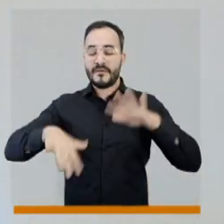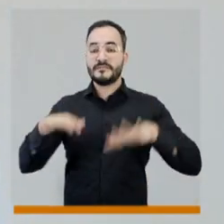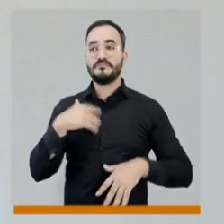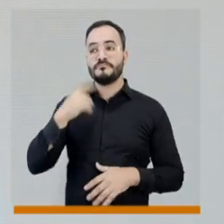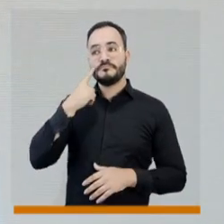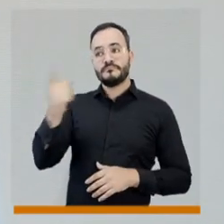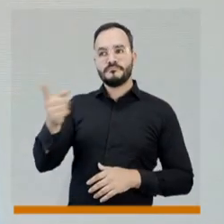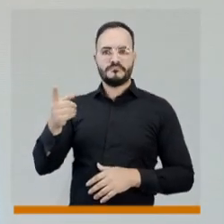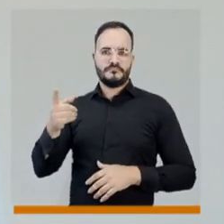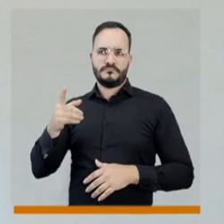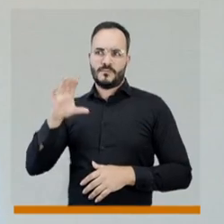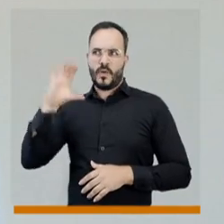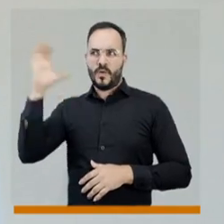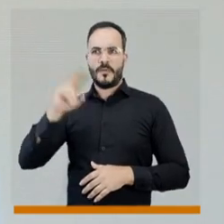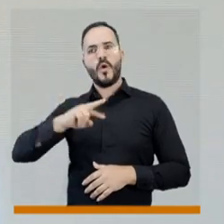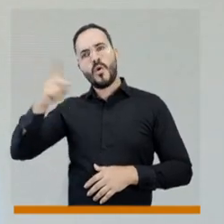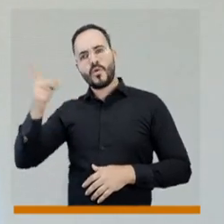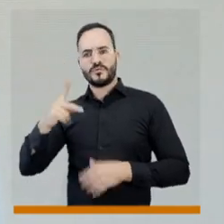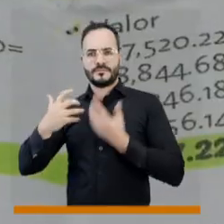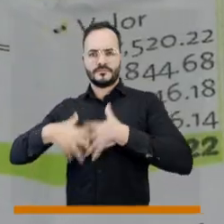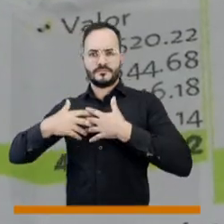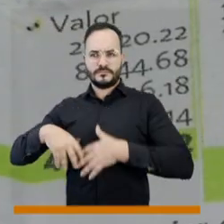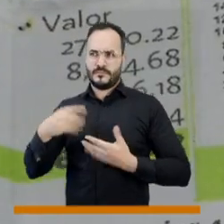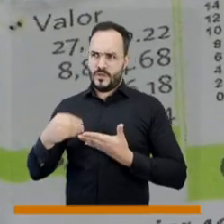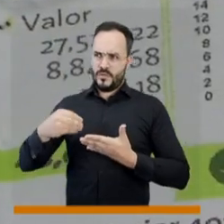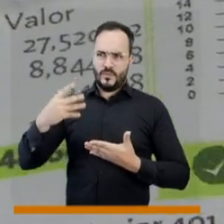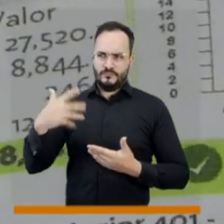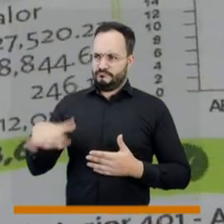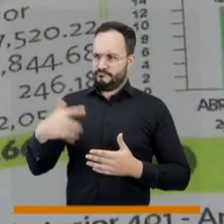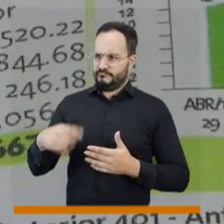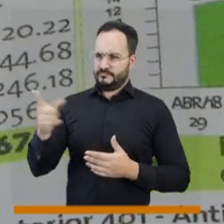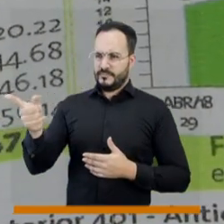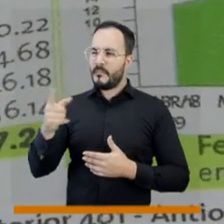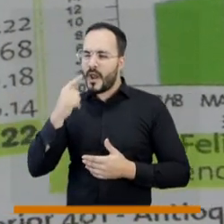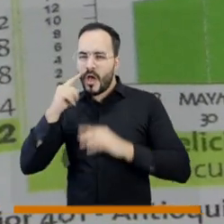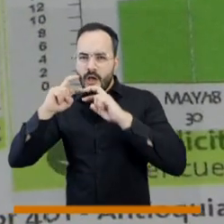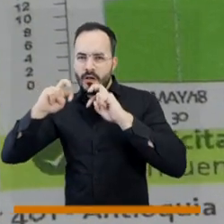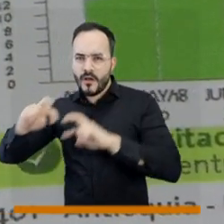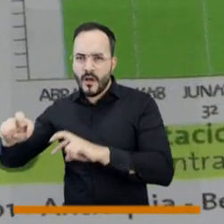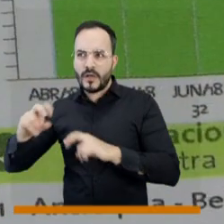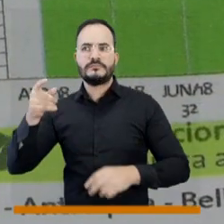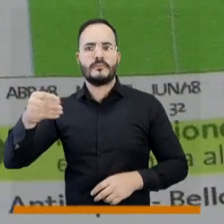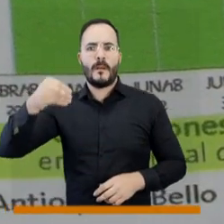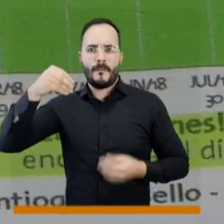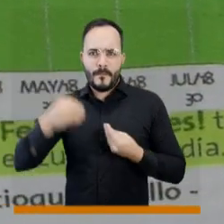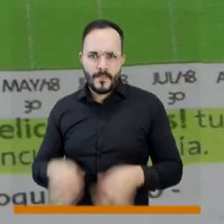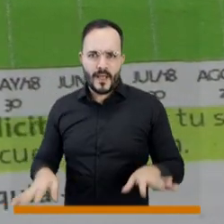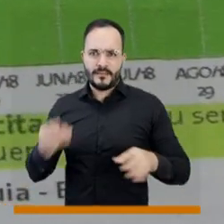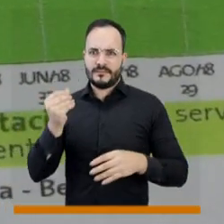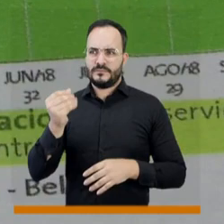las pérdidas son mucho más importantes. La costa, por ejemplo. Es bien relevante el tema.